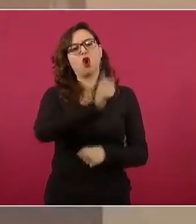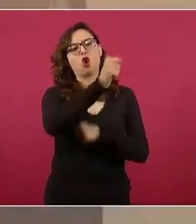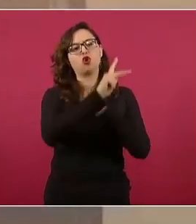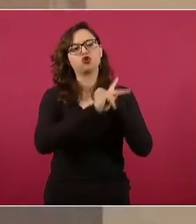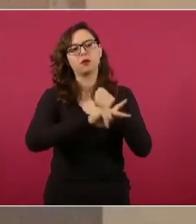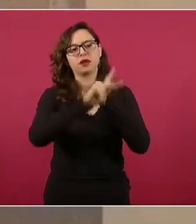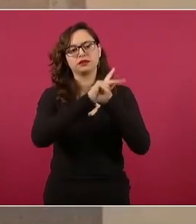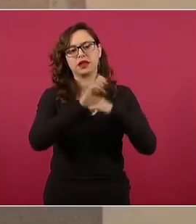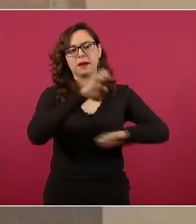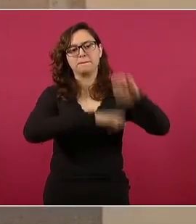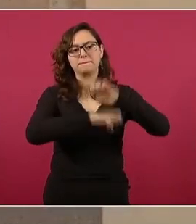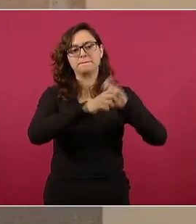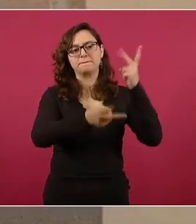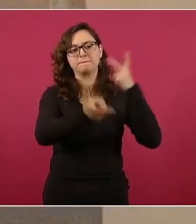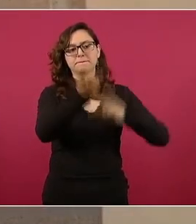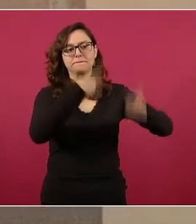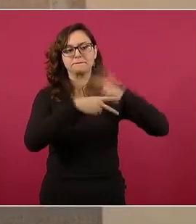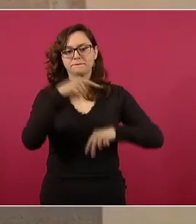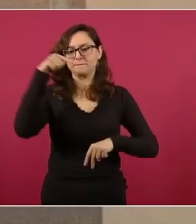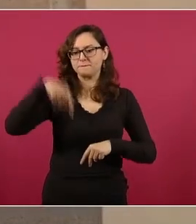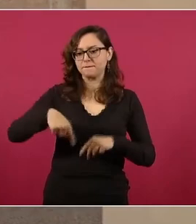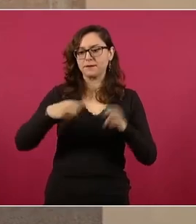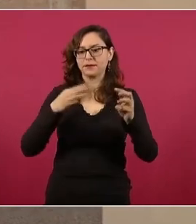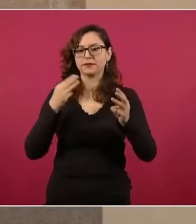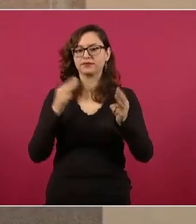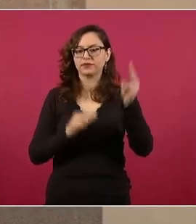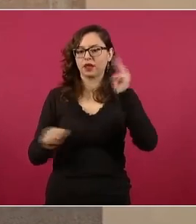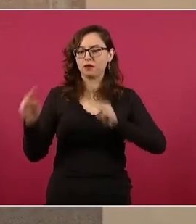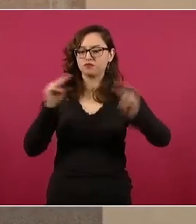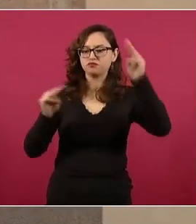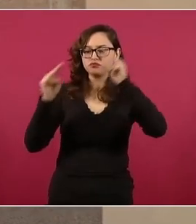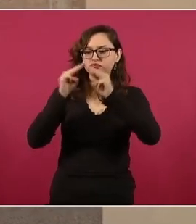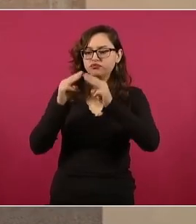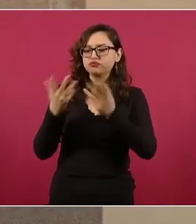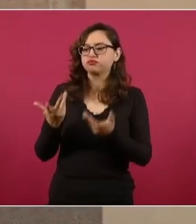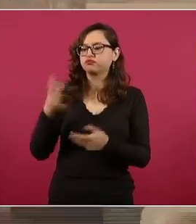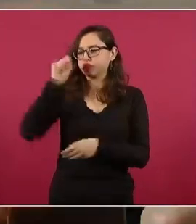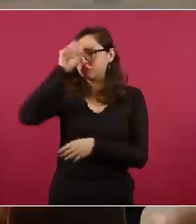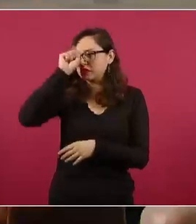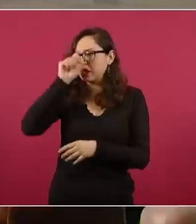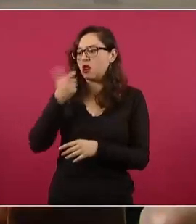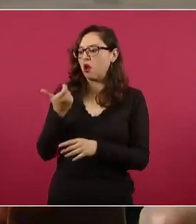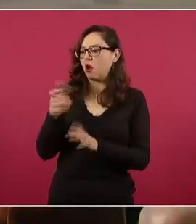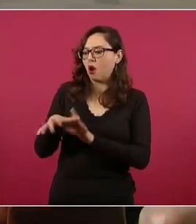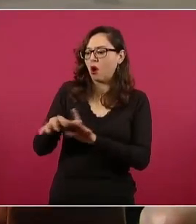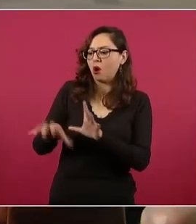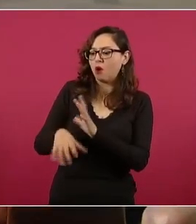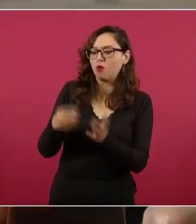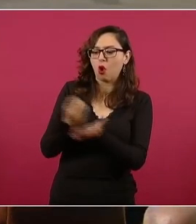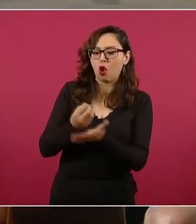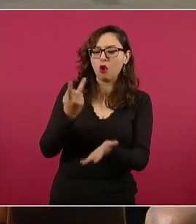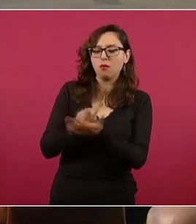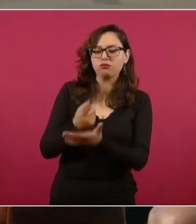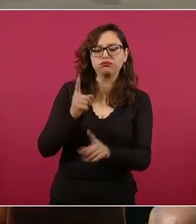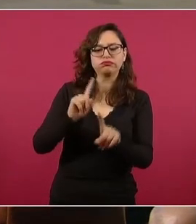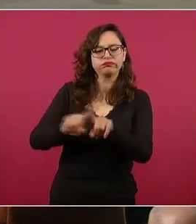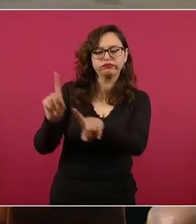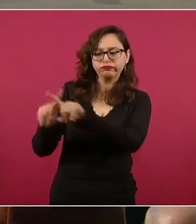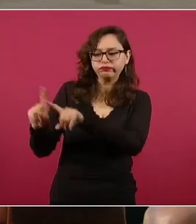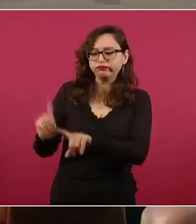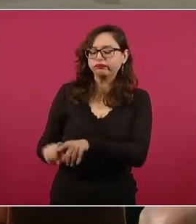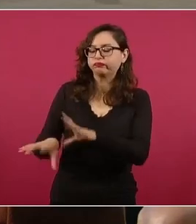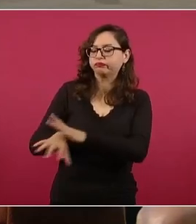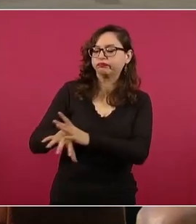desde mayo del